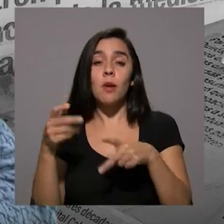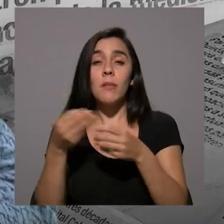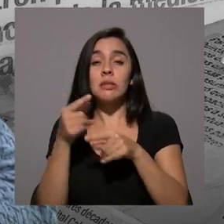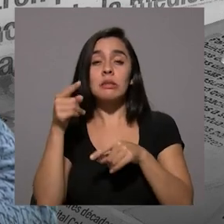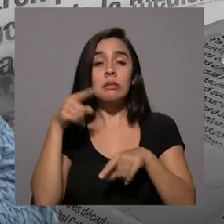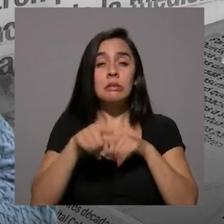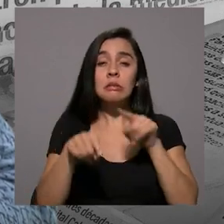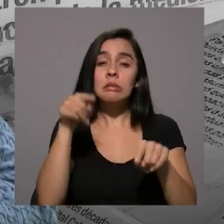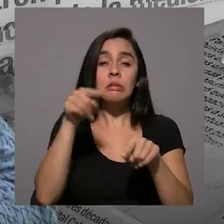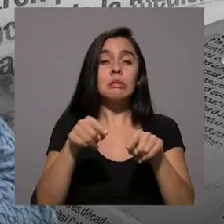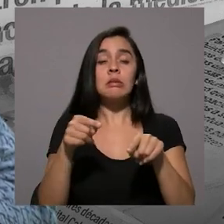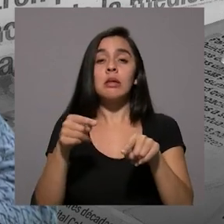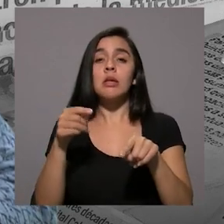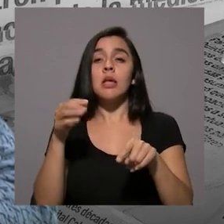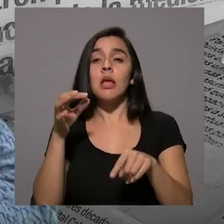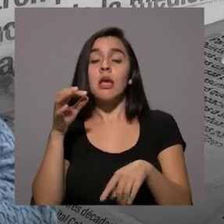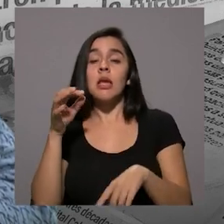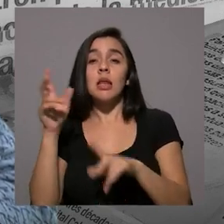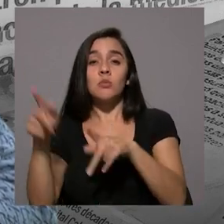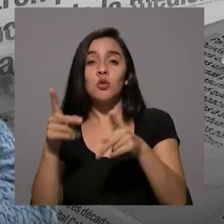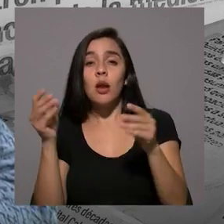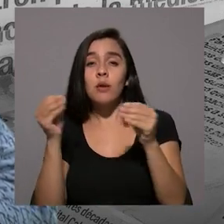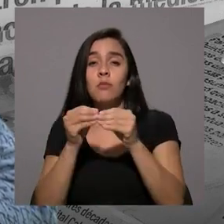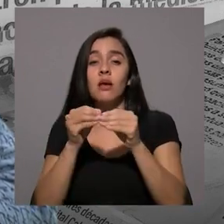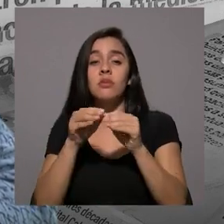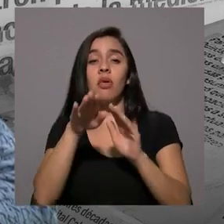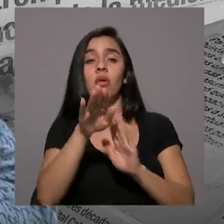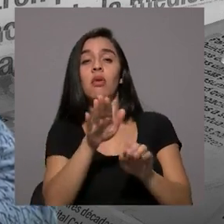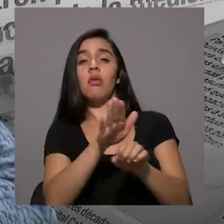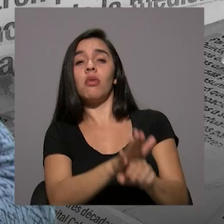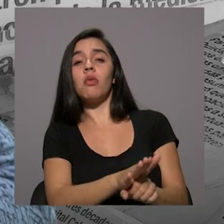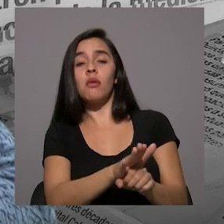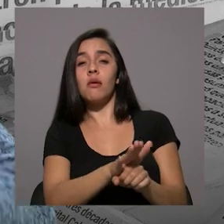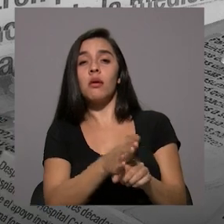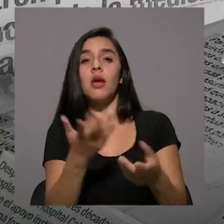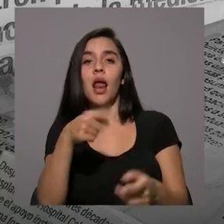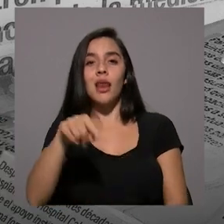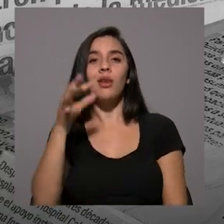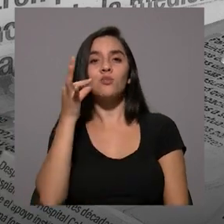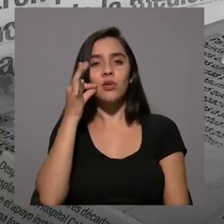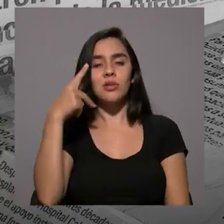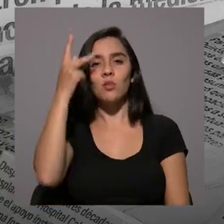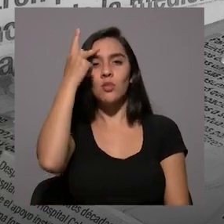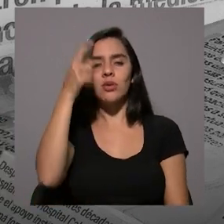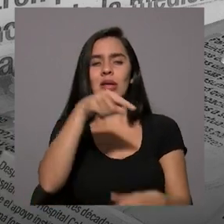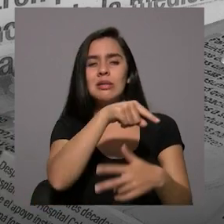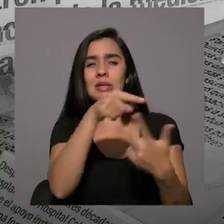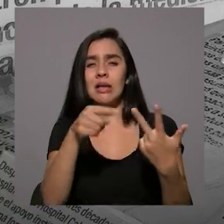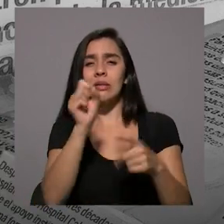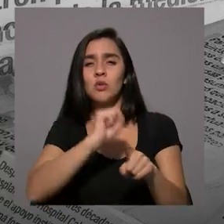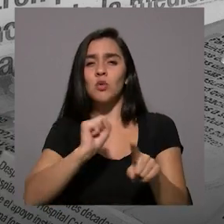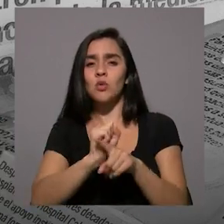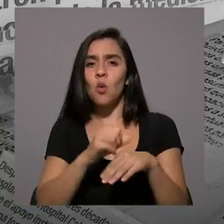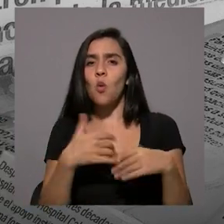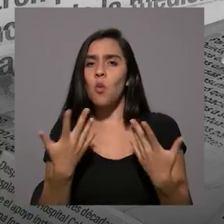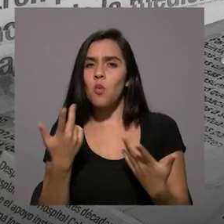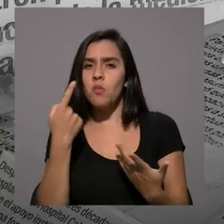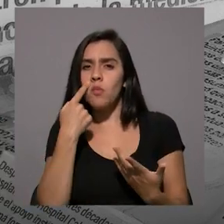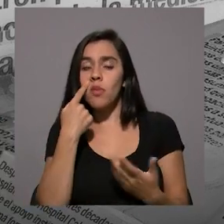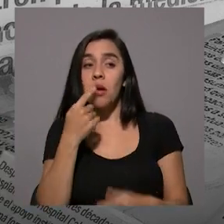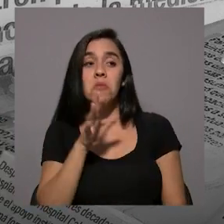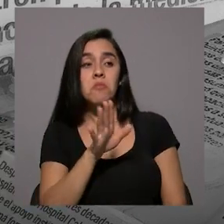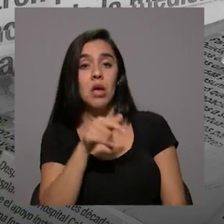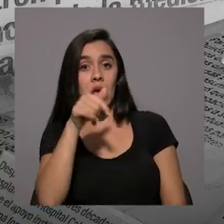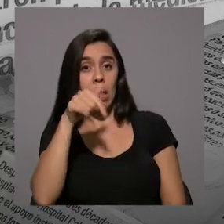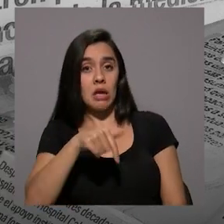etc., y denigradas son las mujeres en política. Sí, bueno, en particular, esta campaña electoral fue